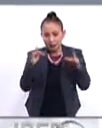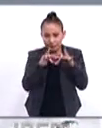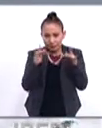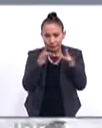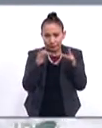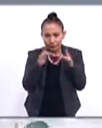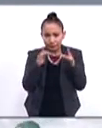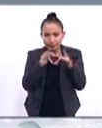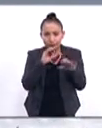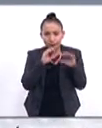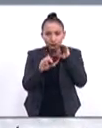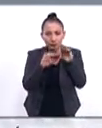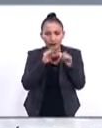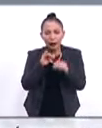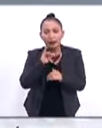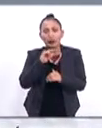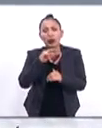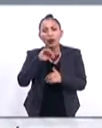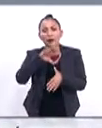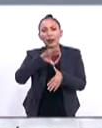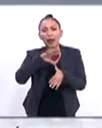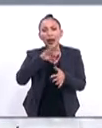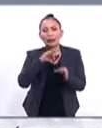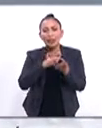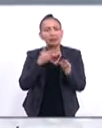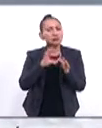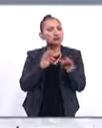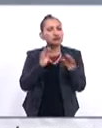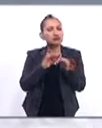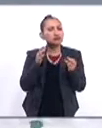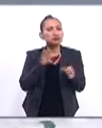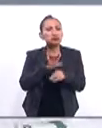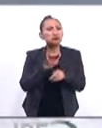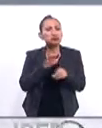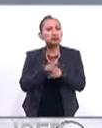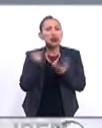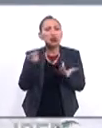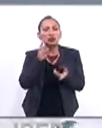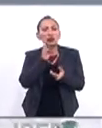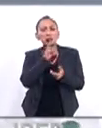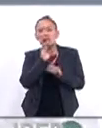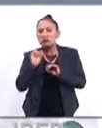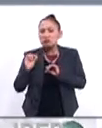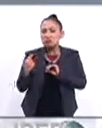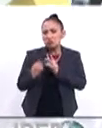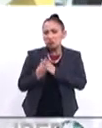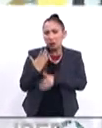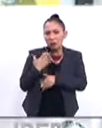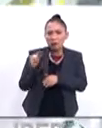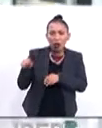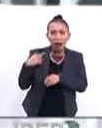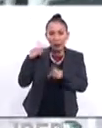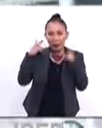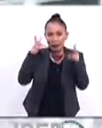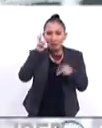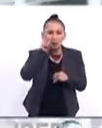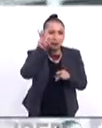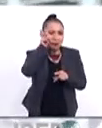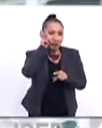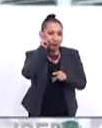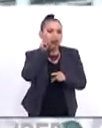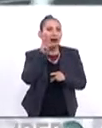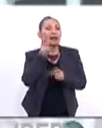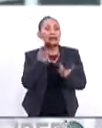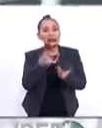contacto, esta comunicación para Iberoamérica al día. Platícanos cuáles son las noticias más recientes, la información más reciente sobre esta visita y por